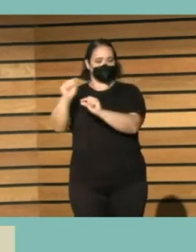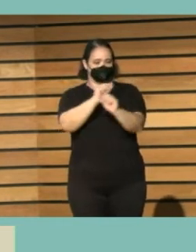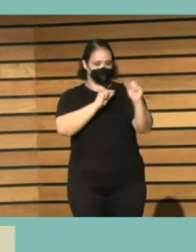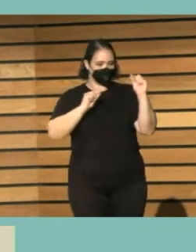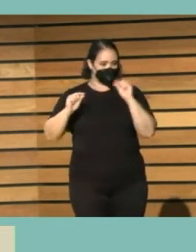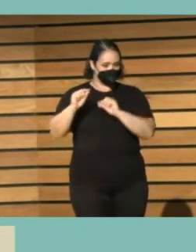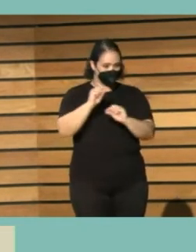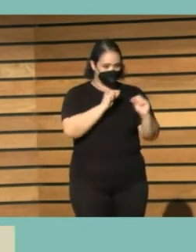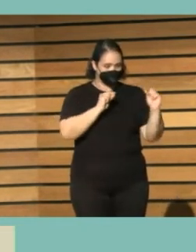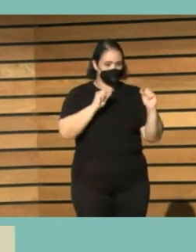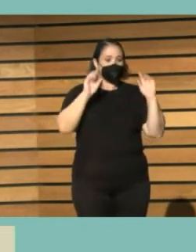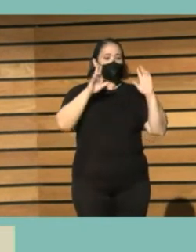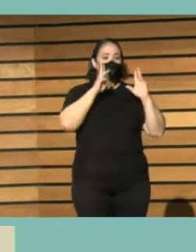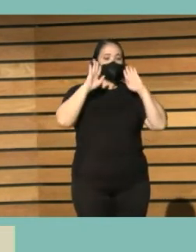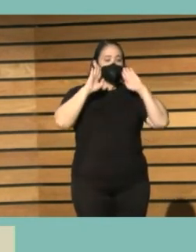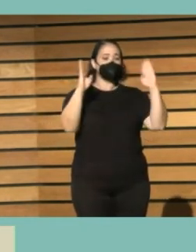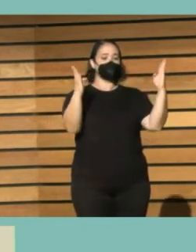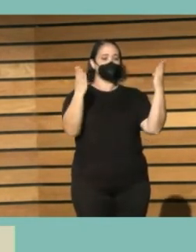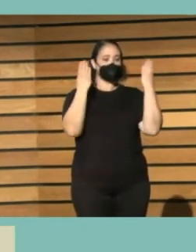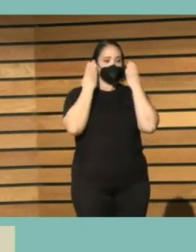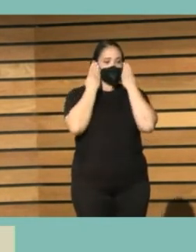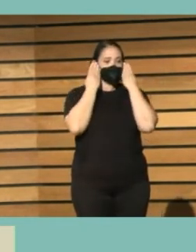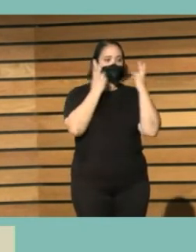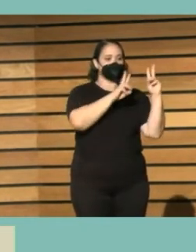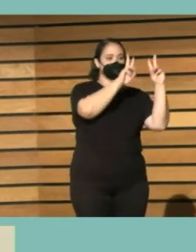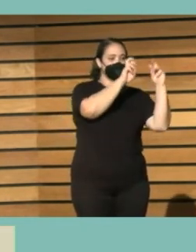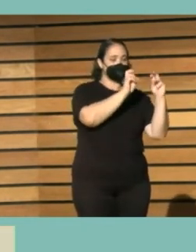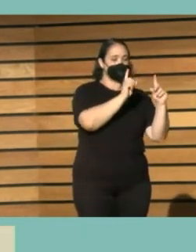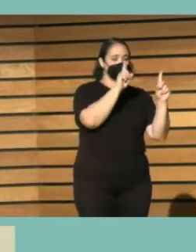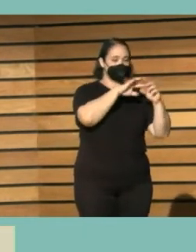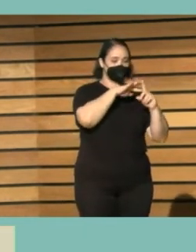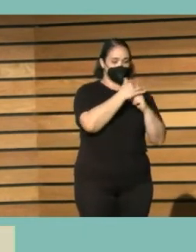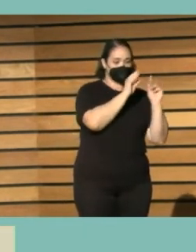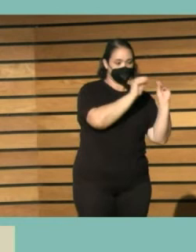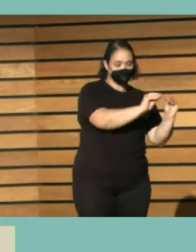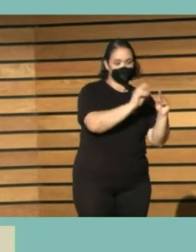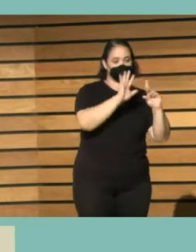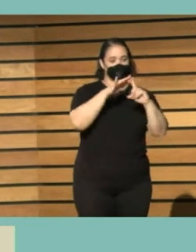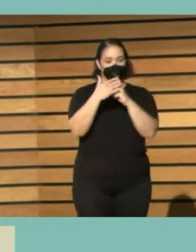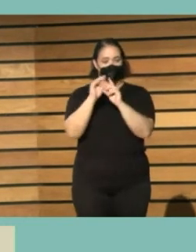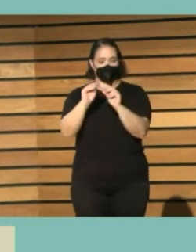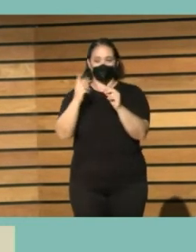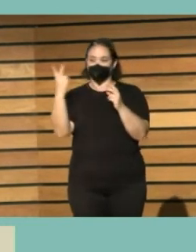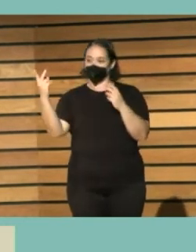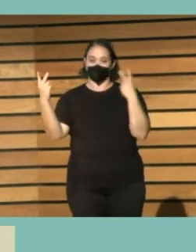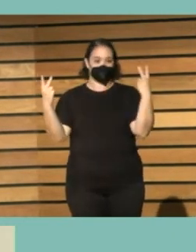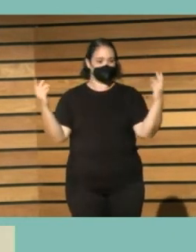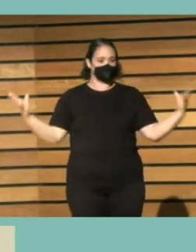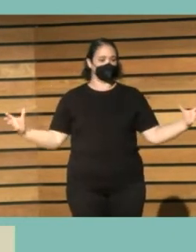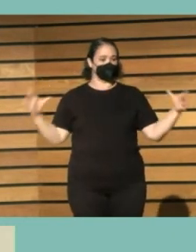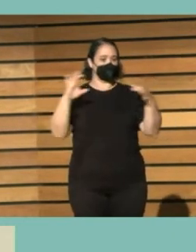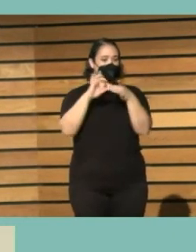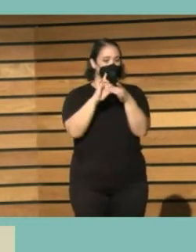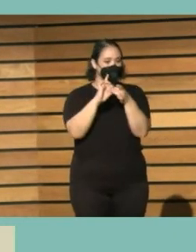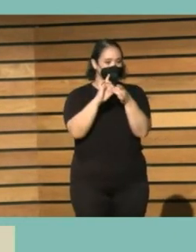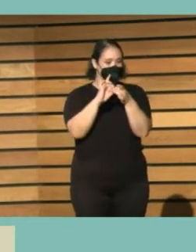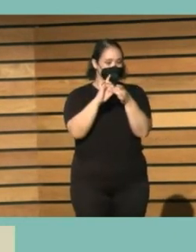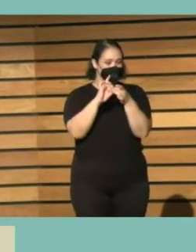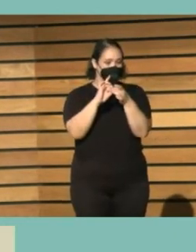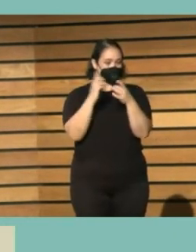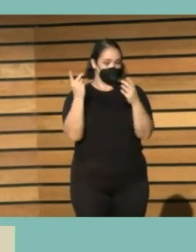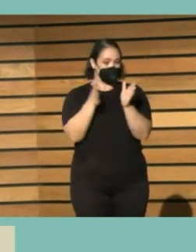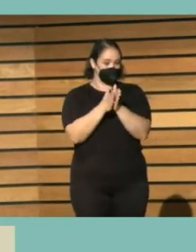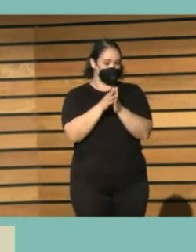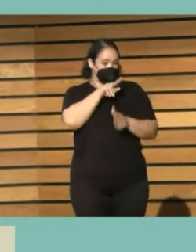cómo el Congreso puede tratar todos estos temas a lo mejor juntar estos dos temas que van muy de la mano porque son